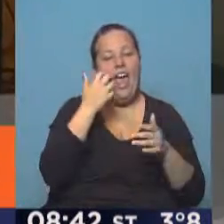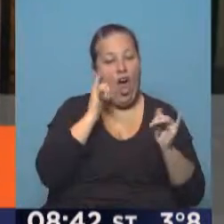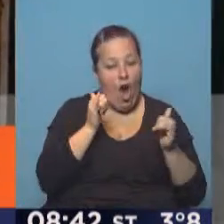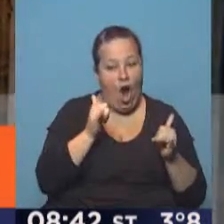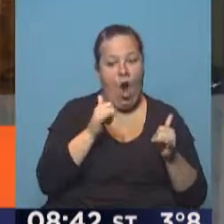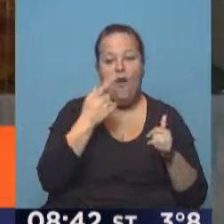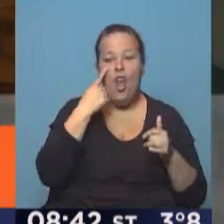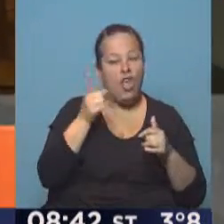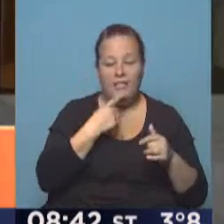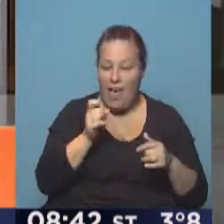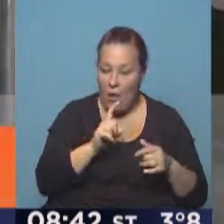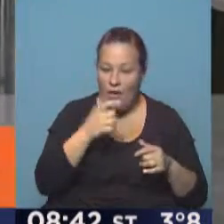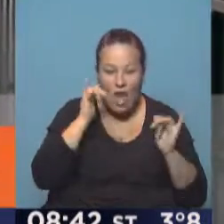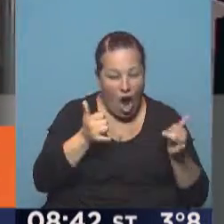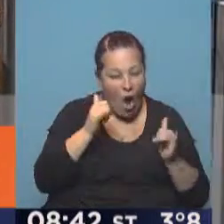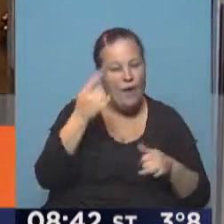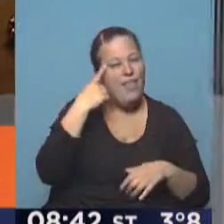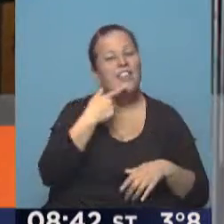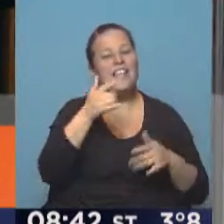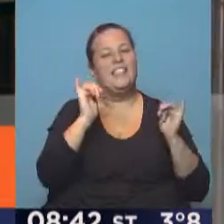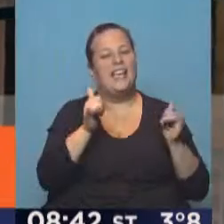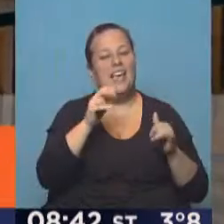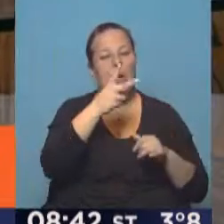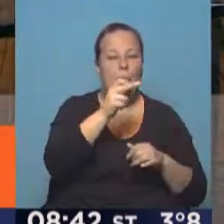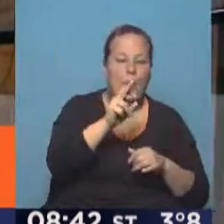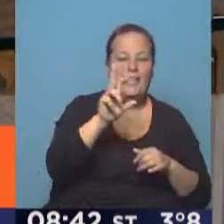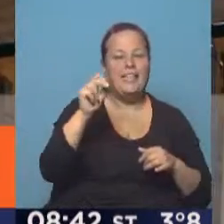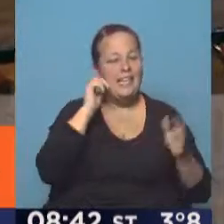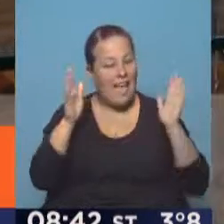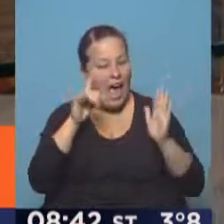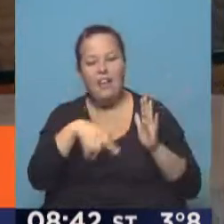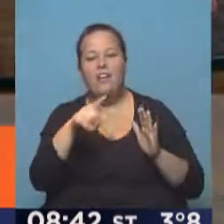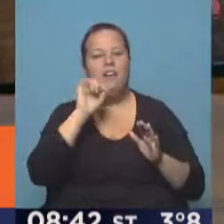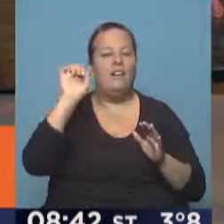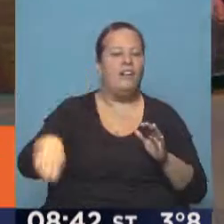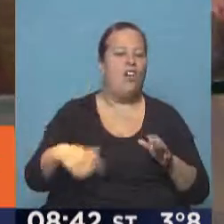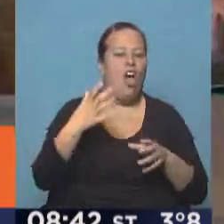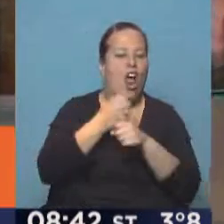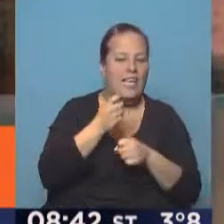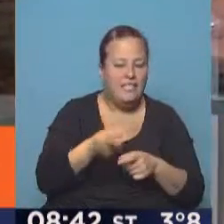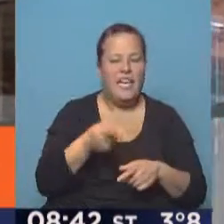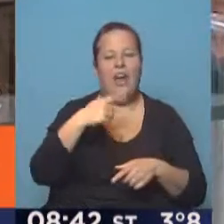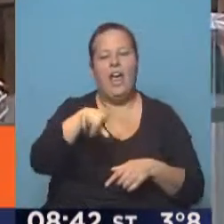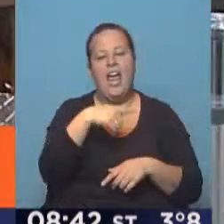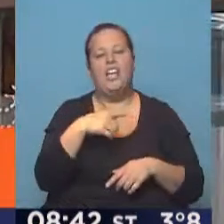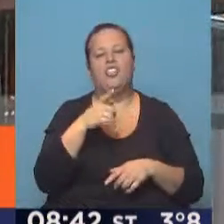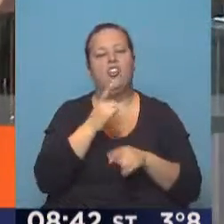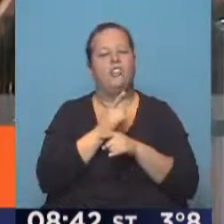que no los visibiliza, que son los más jóvenes, que ellos dicen, generación entre los 20 y los 30, son los que no nos dan asiento en el colectivo, son los que